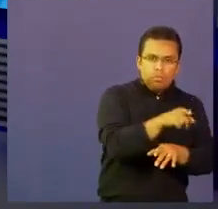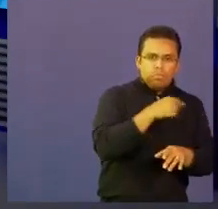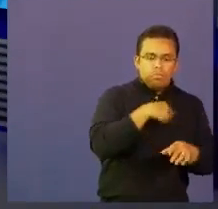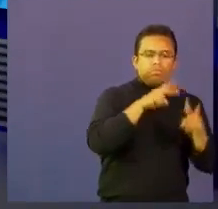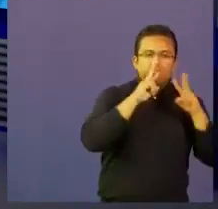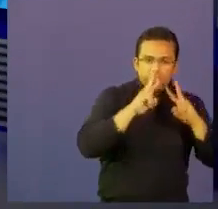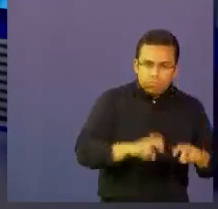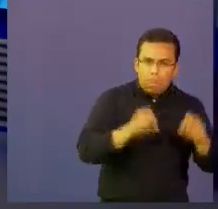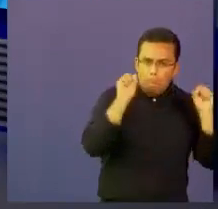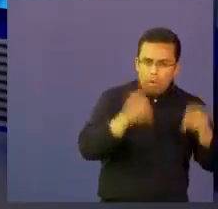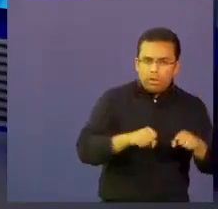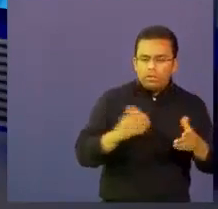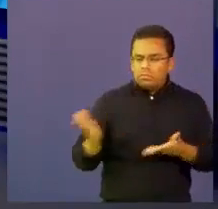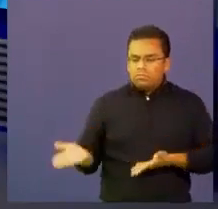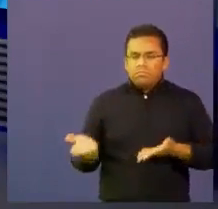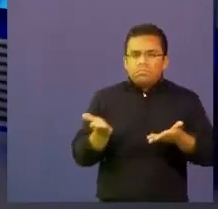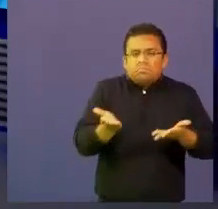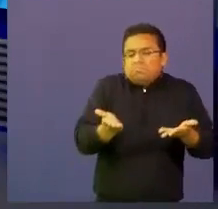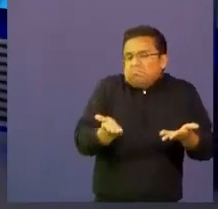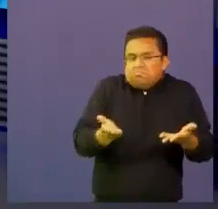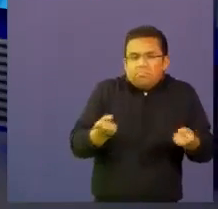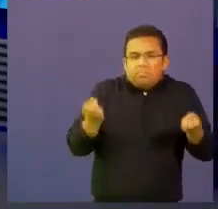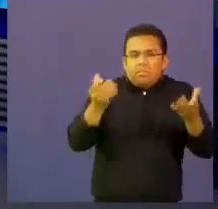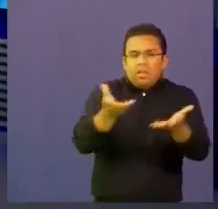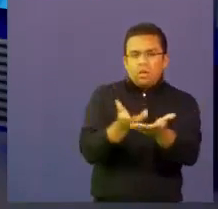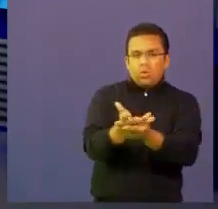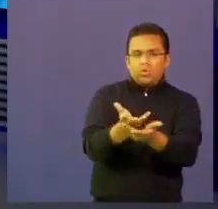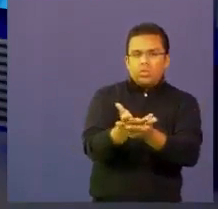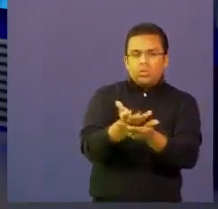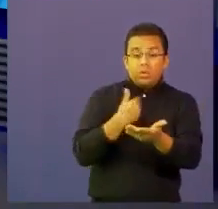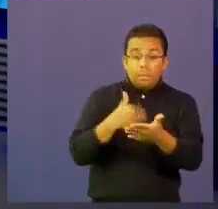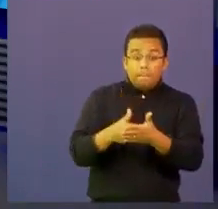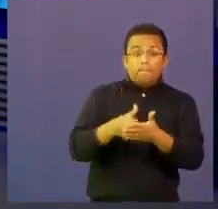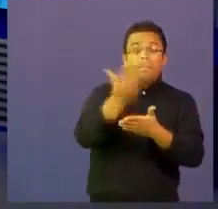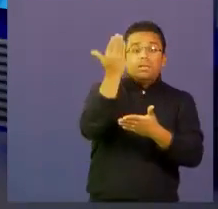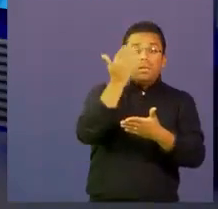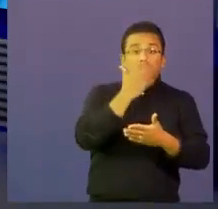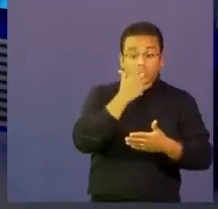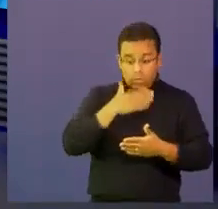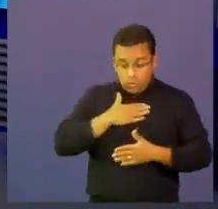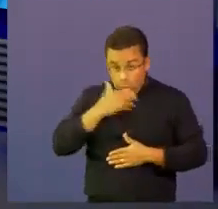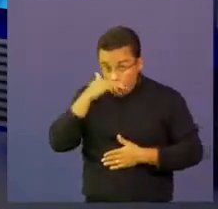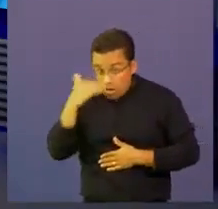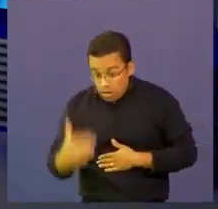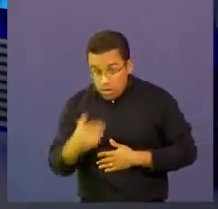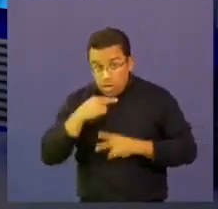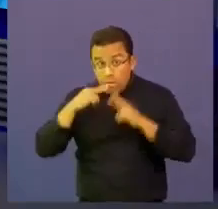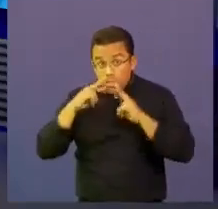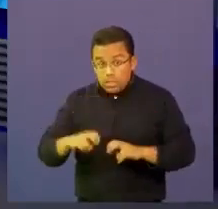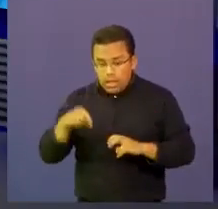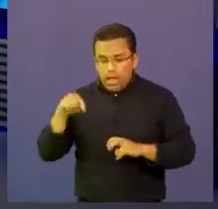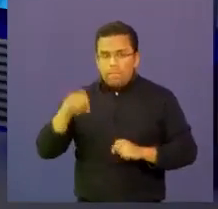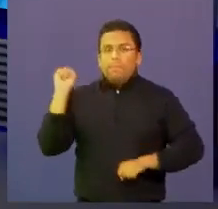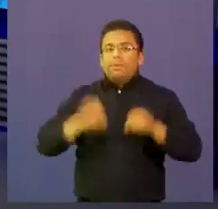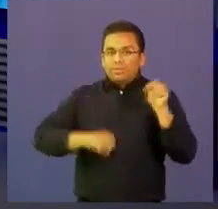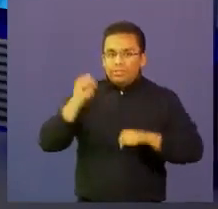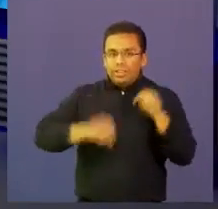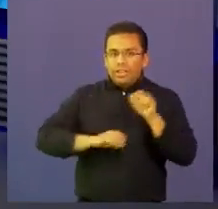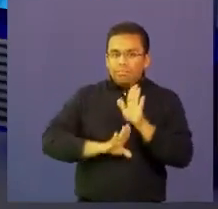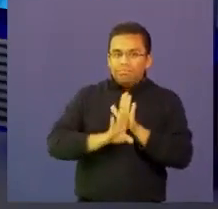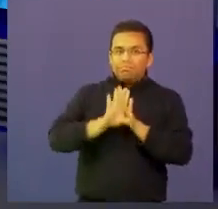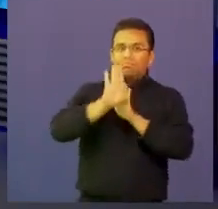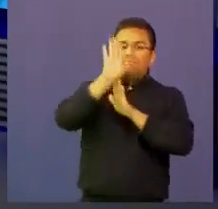herramientas les darías para que iniciemos este proceso? Porque donde hay un niño investigador hay una posibilidad de crecer y de